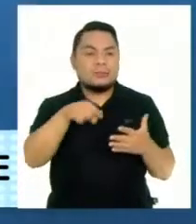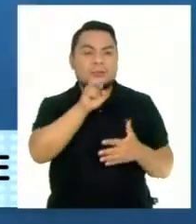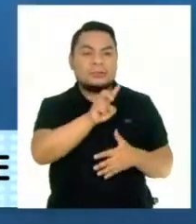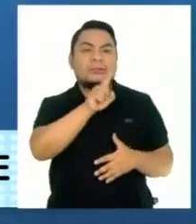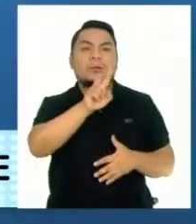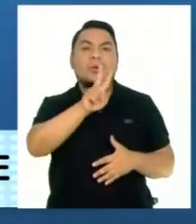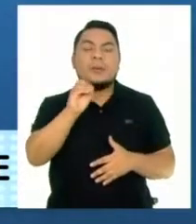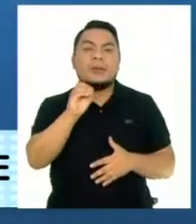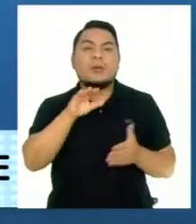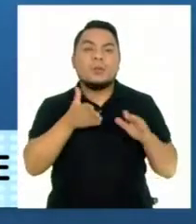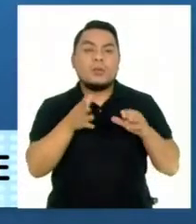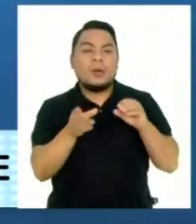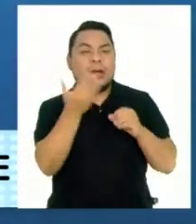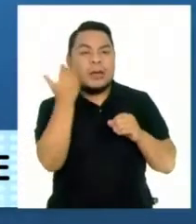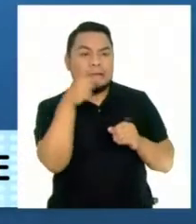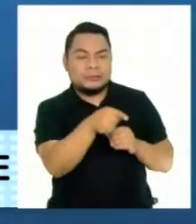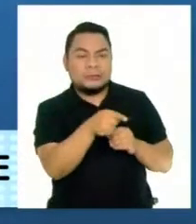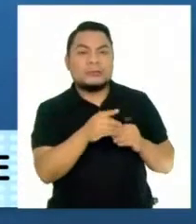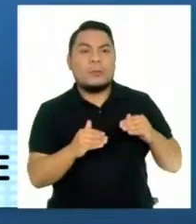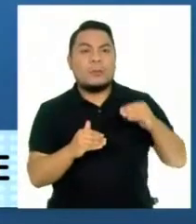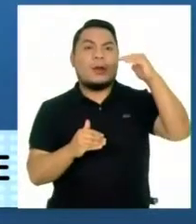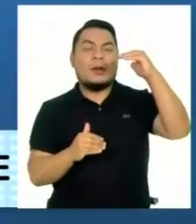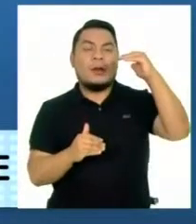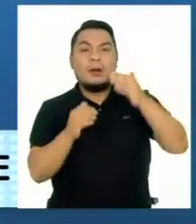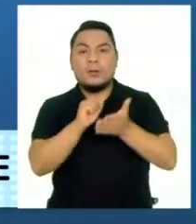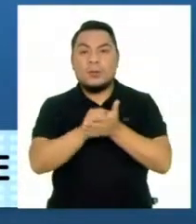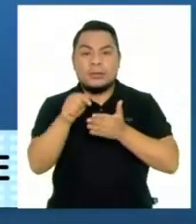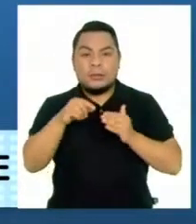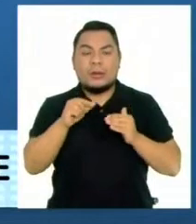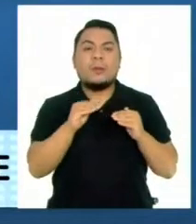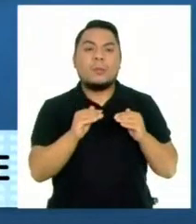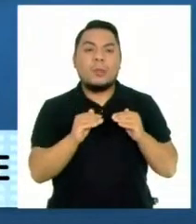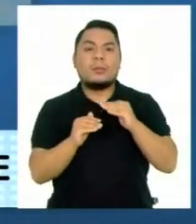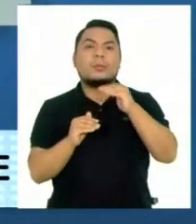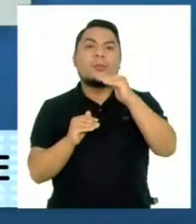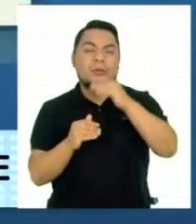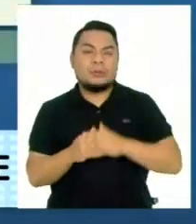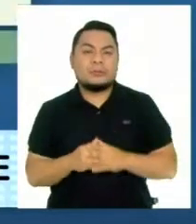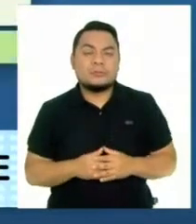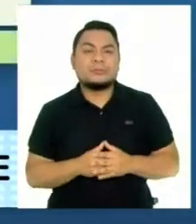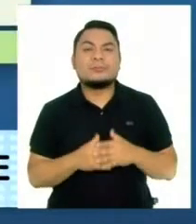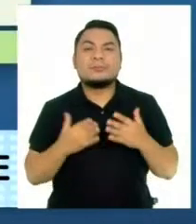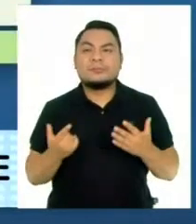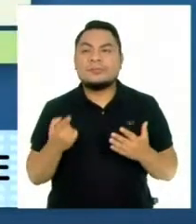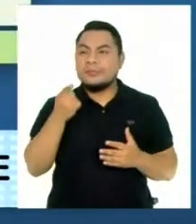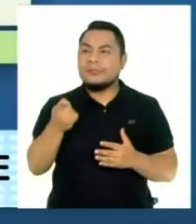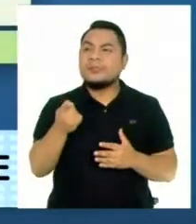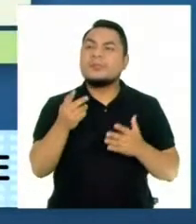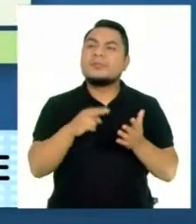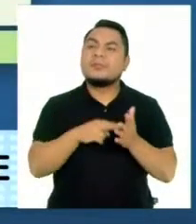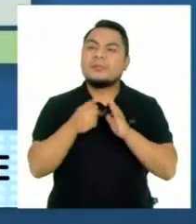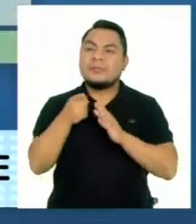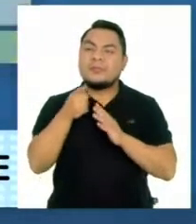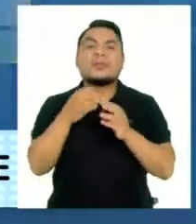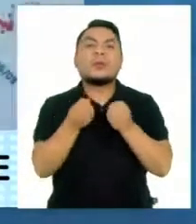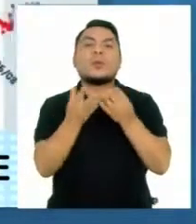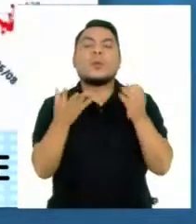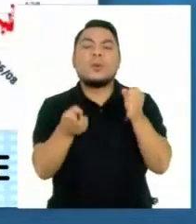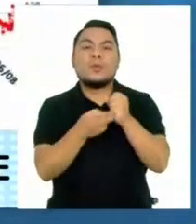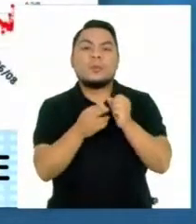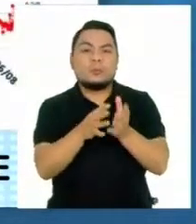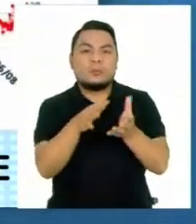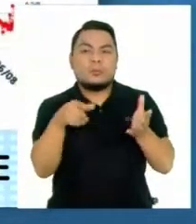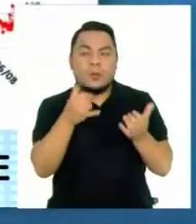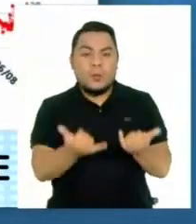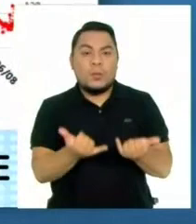120 defunciones, cifra más alta en el último mes. La mejor manera de interpretarlo es ver el acumulado que están